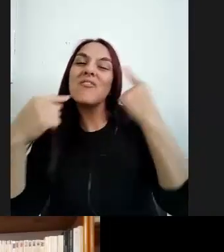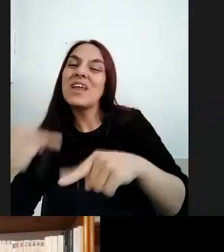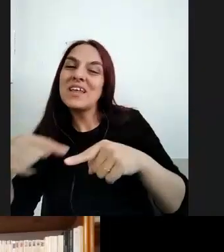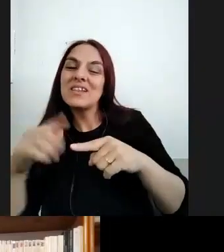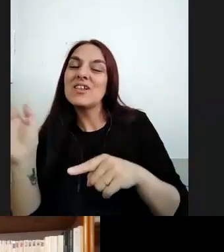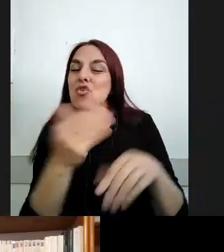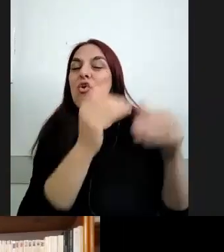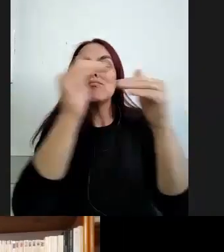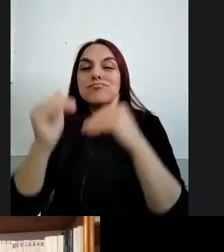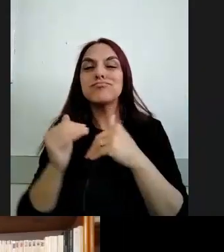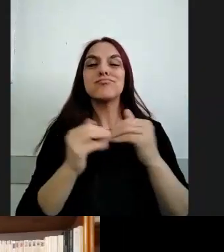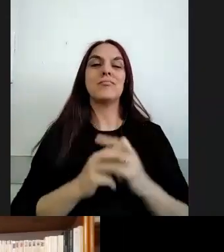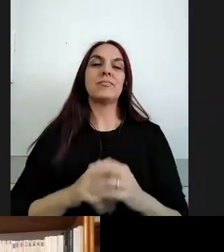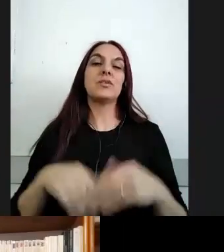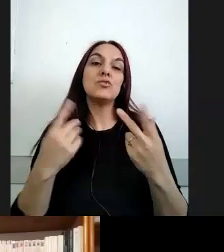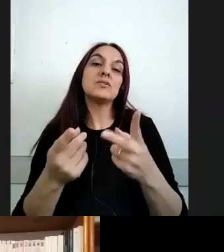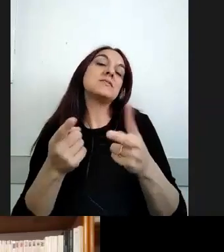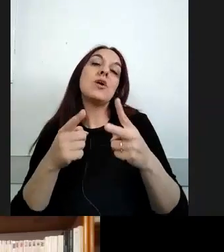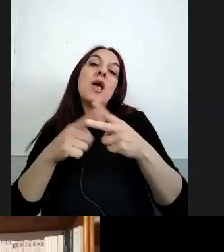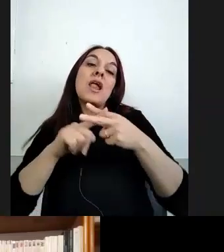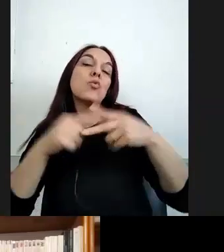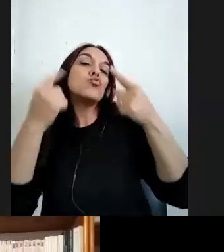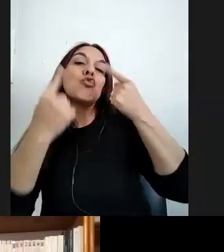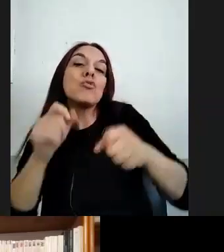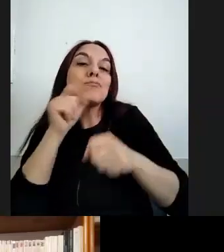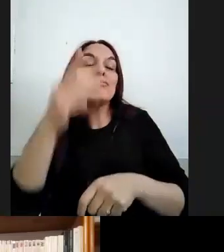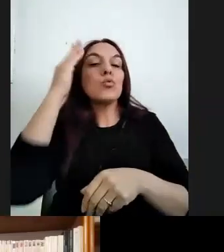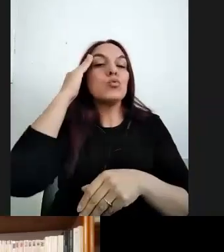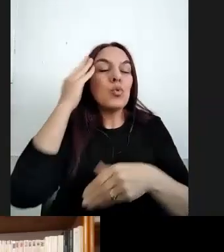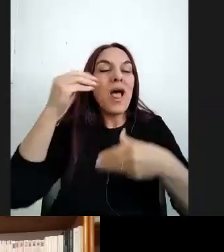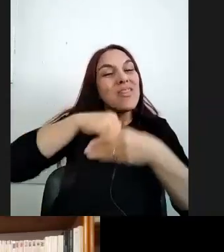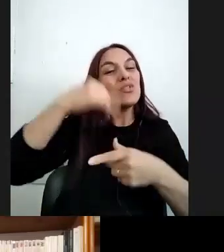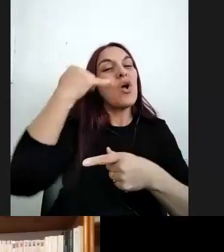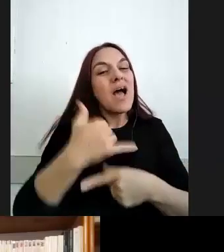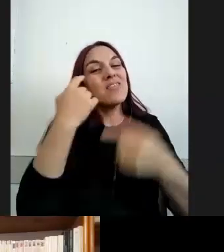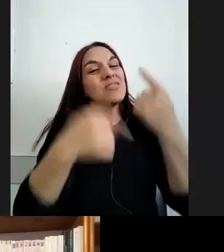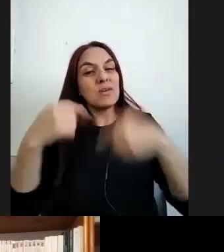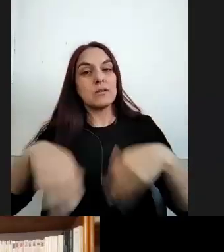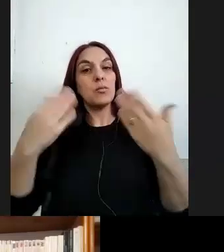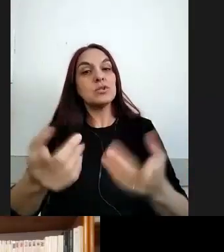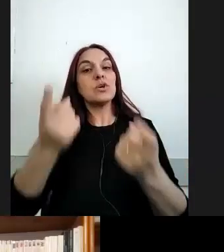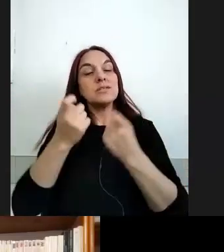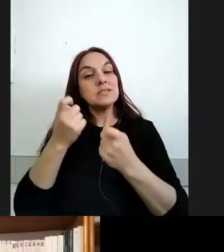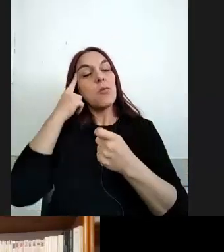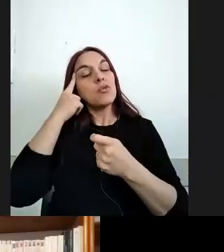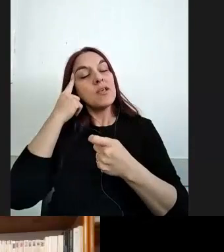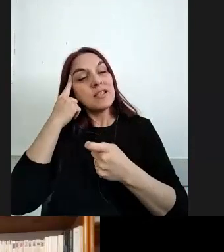usos a distintos recursos de la cultura y todo esto supone la necesidad de comprender la interrelación